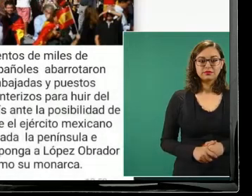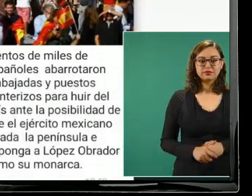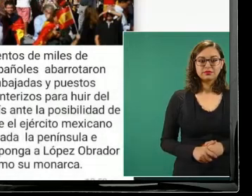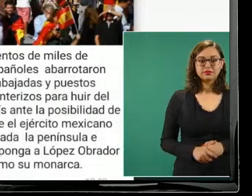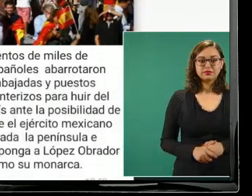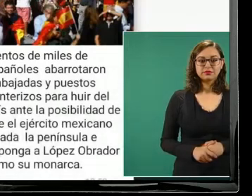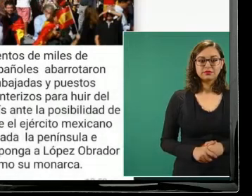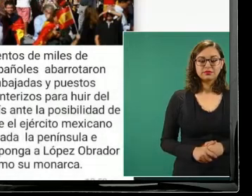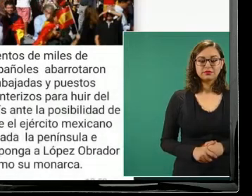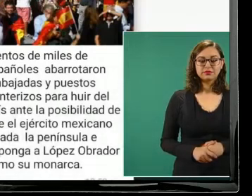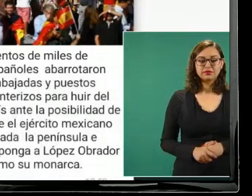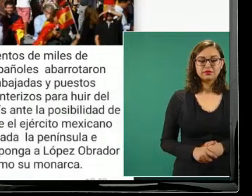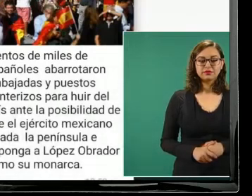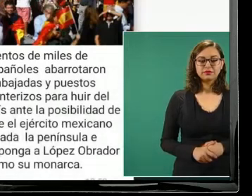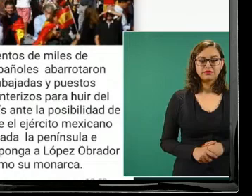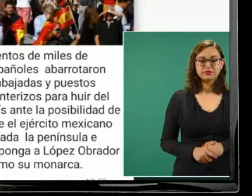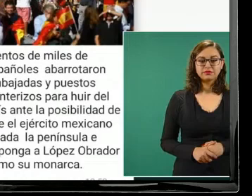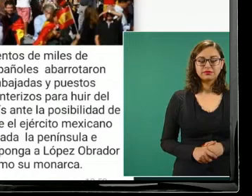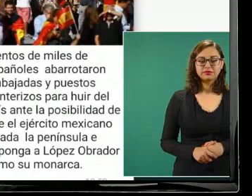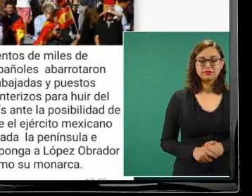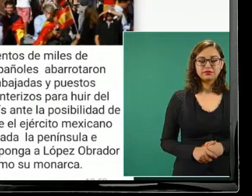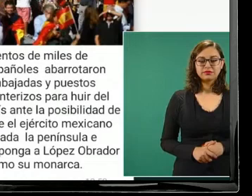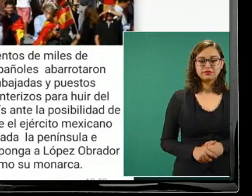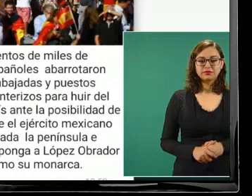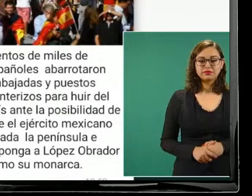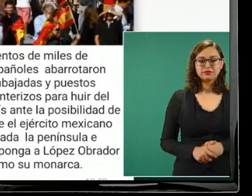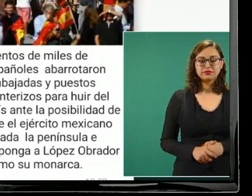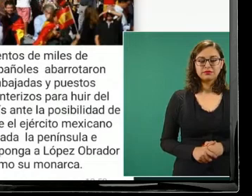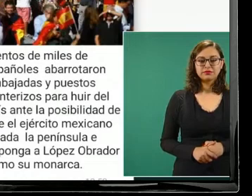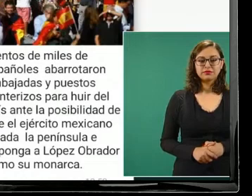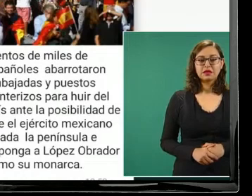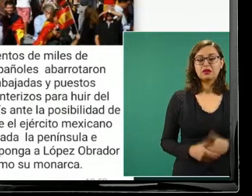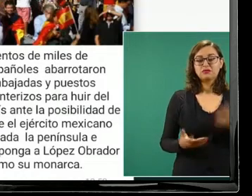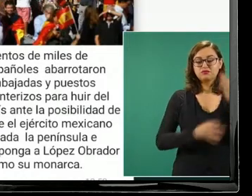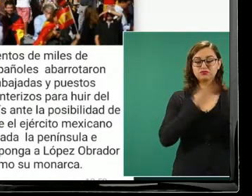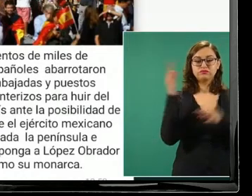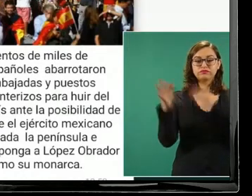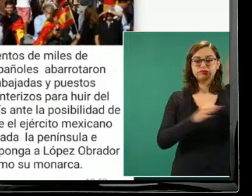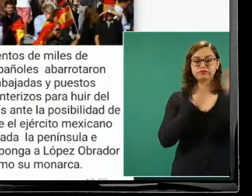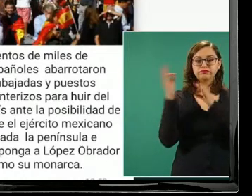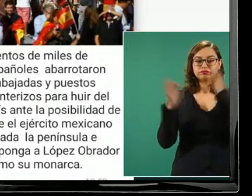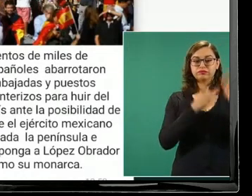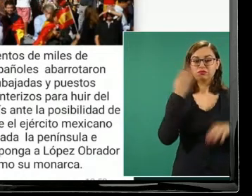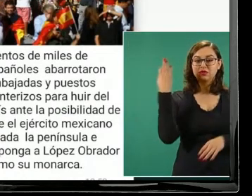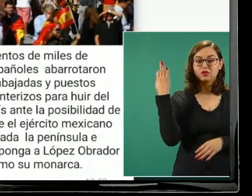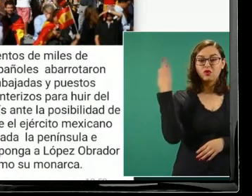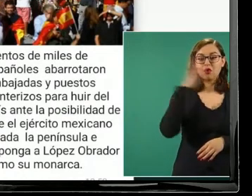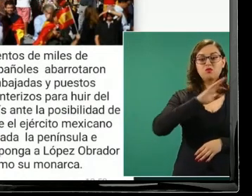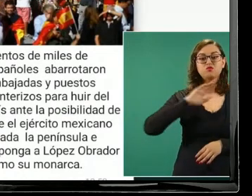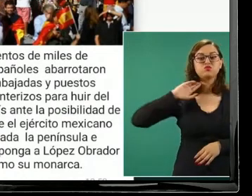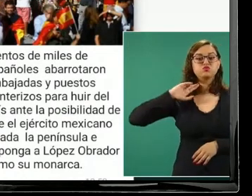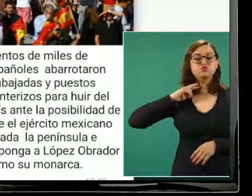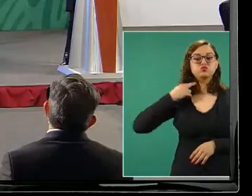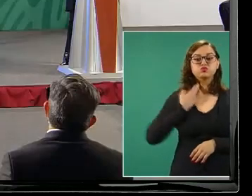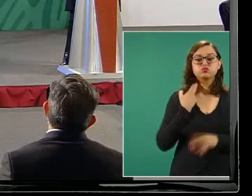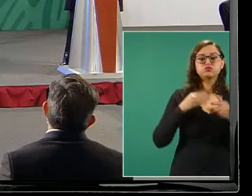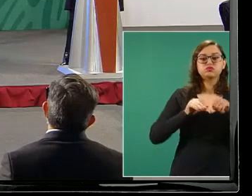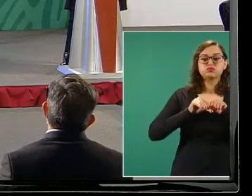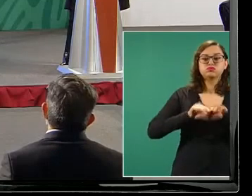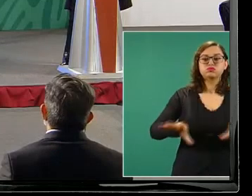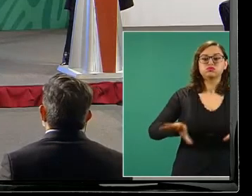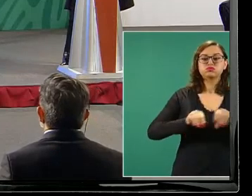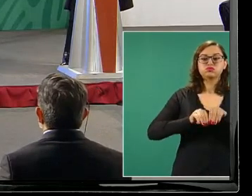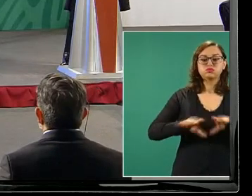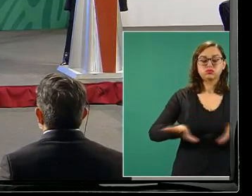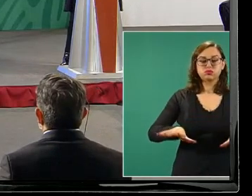noticia falsa que se disfraza de medio de comunicación bots que se disfrazan de periodistas y periodistas que se vinculan